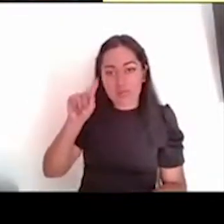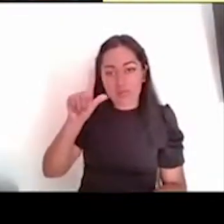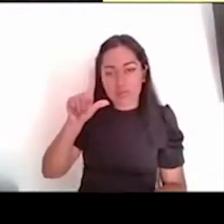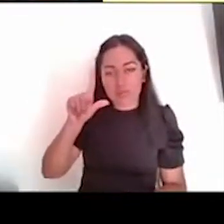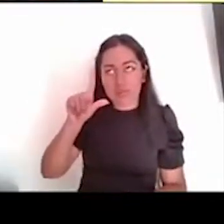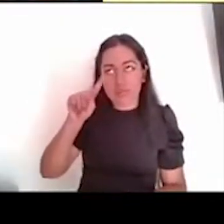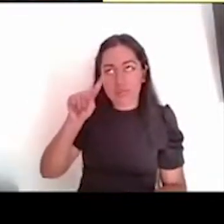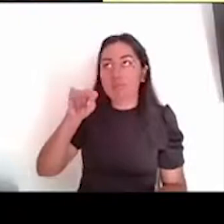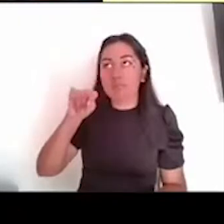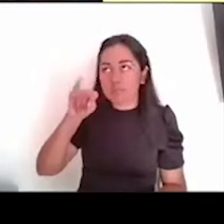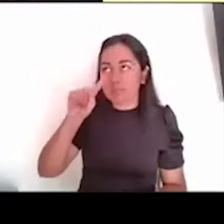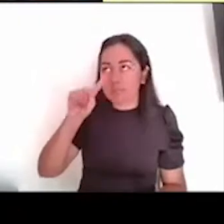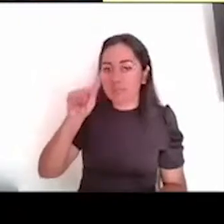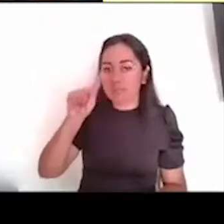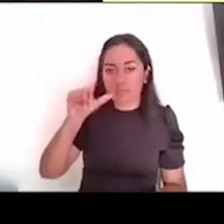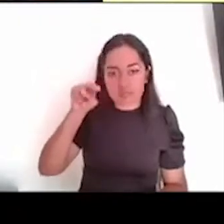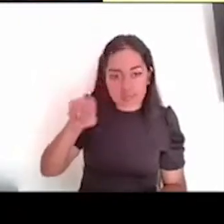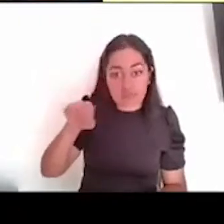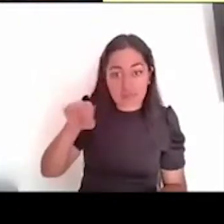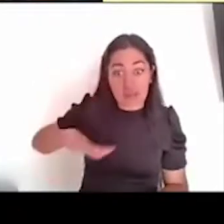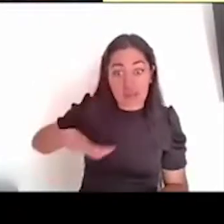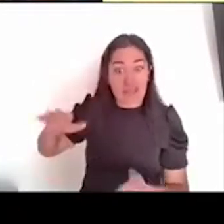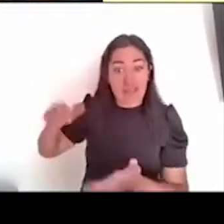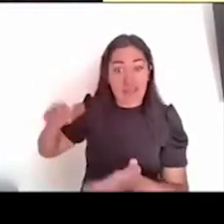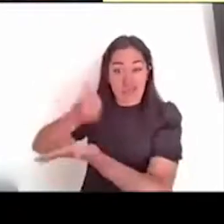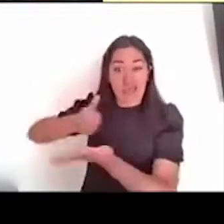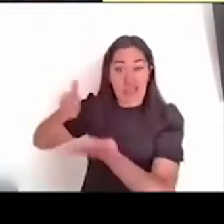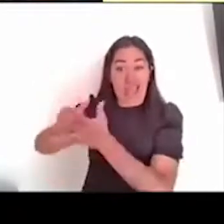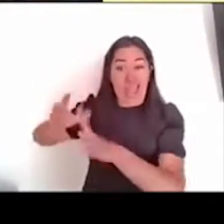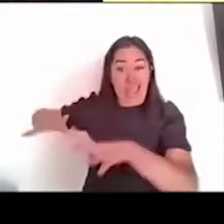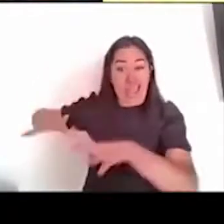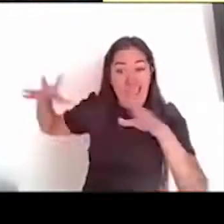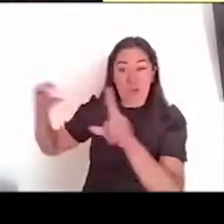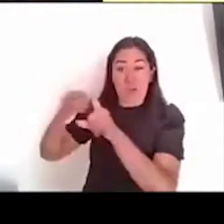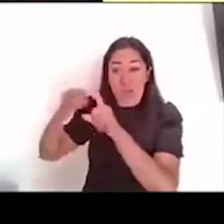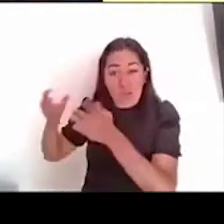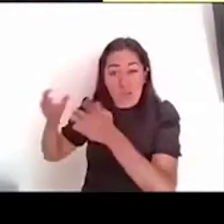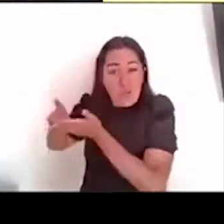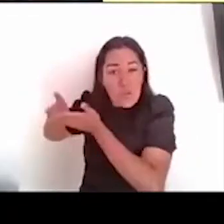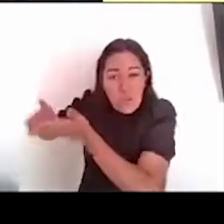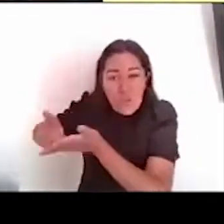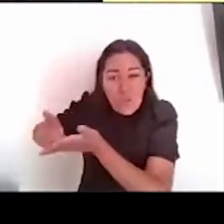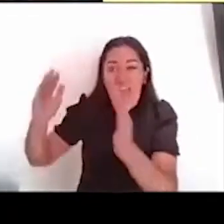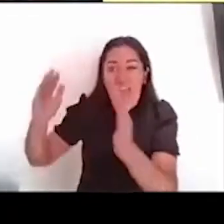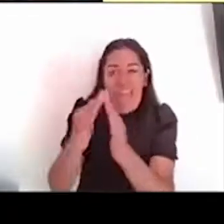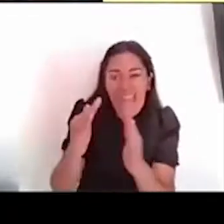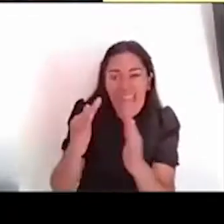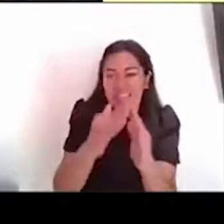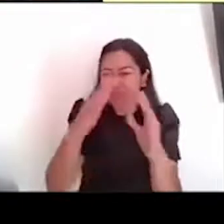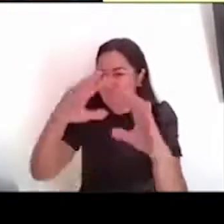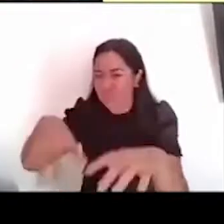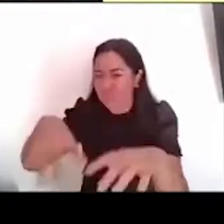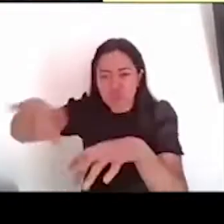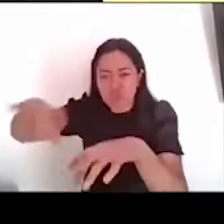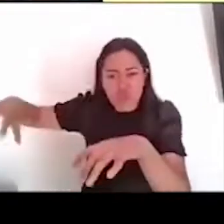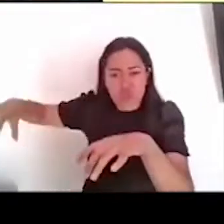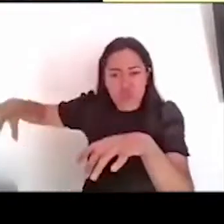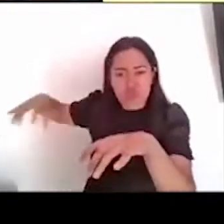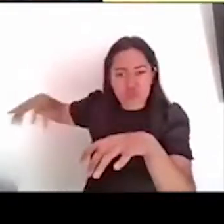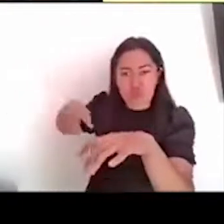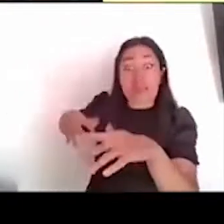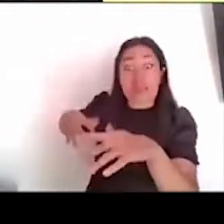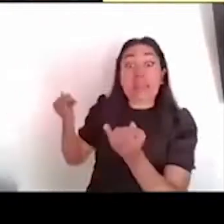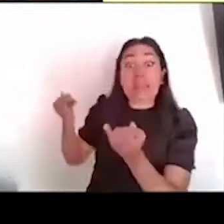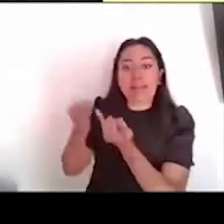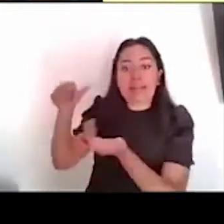muy bien organizada, con, con una serie de chinampas sobre la que construían las casas, las calzadas, y los centros ceremoniales que